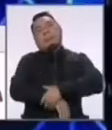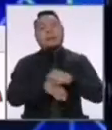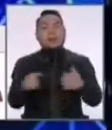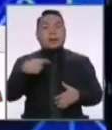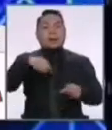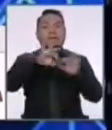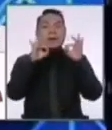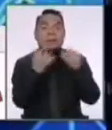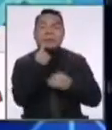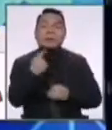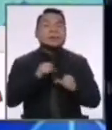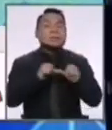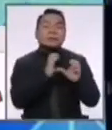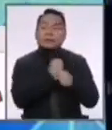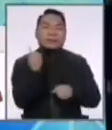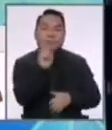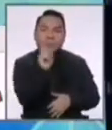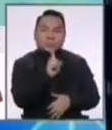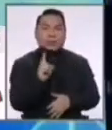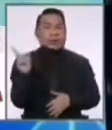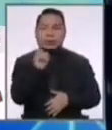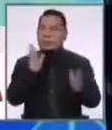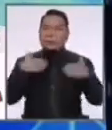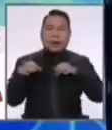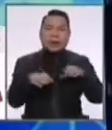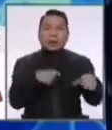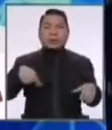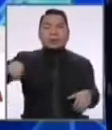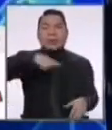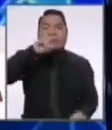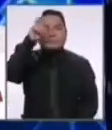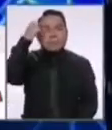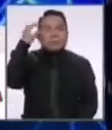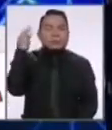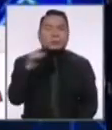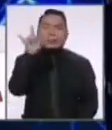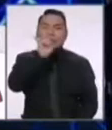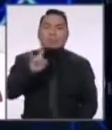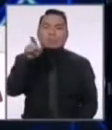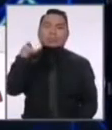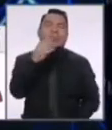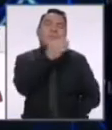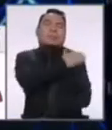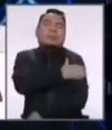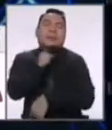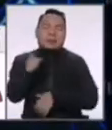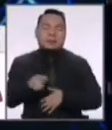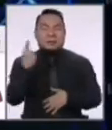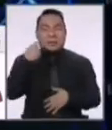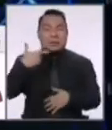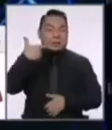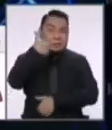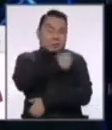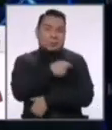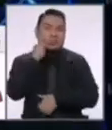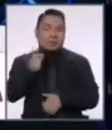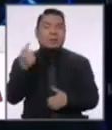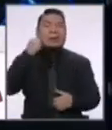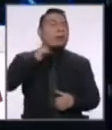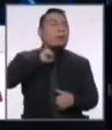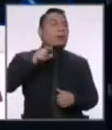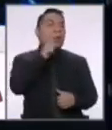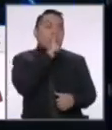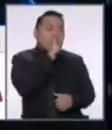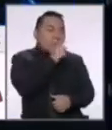las familias peruanas están sufriendo. Lo que no se puede hacer es que los políticos de siempre utilicen sus privilegios para vacunarse a la espalda